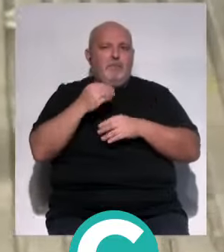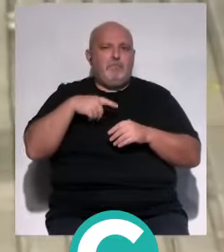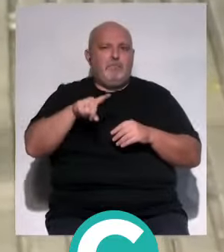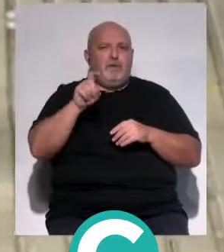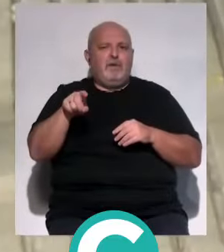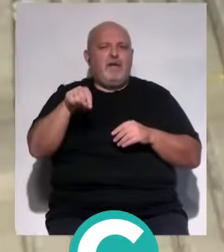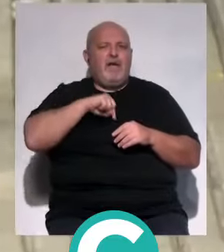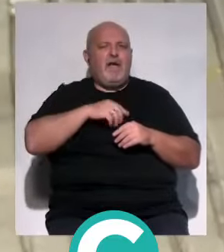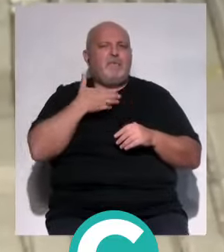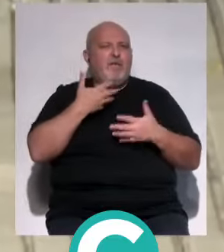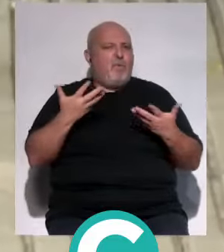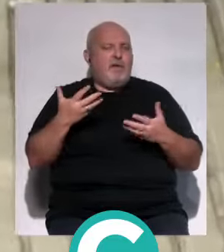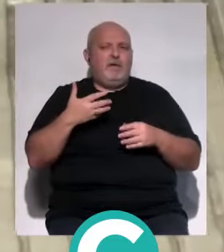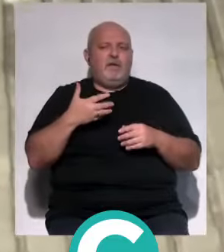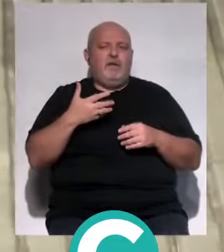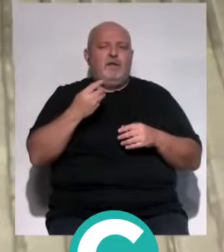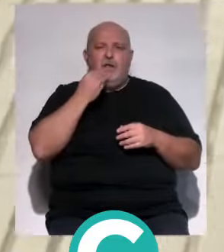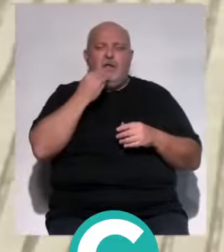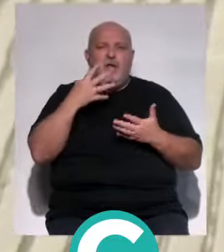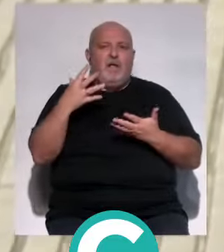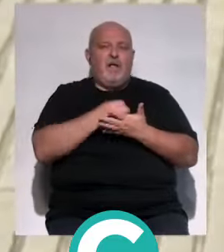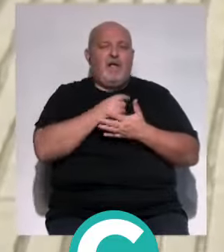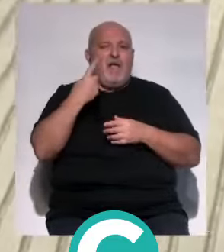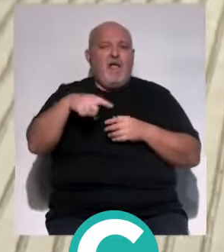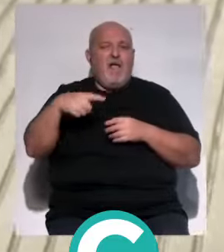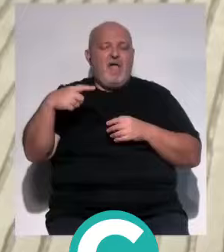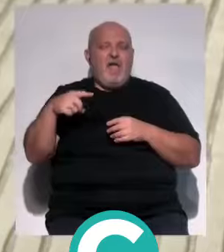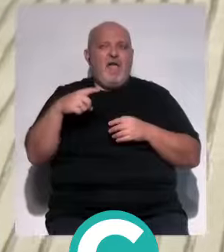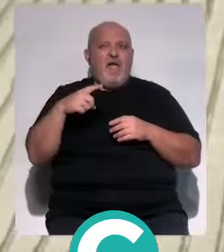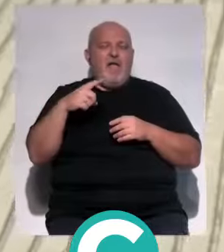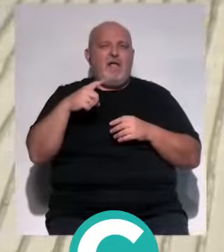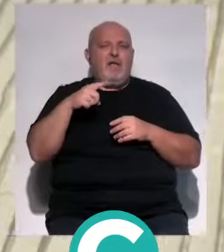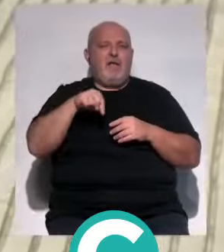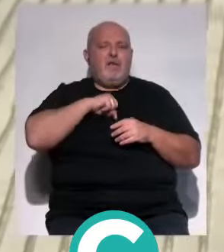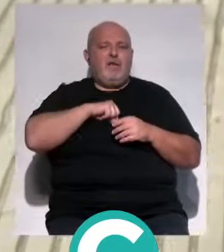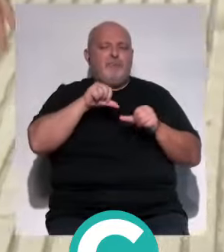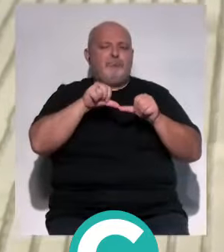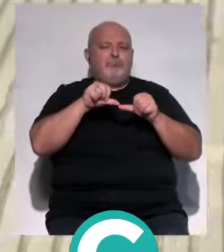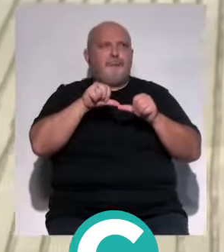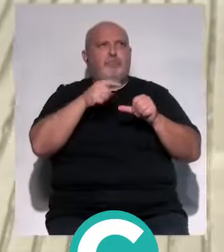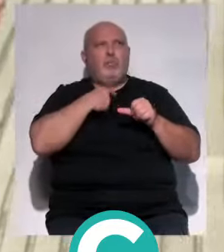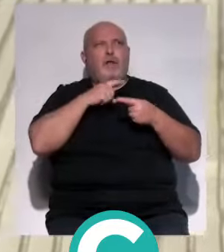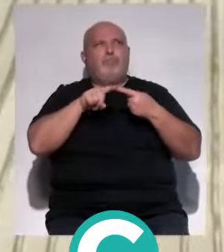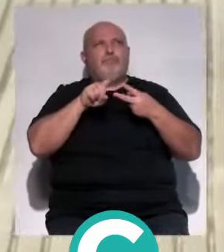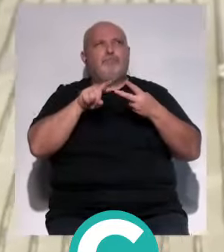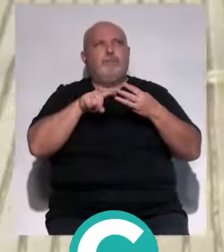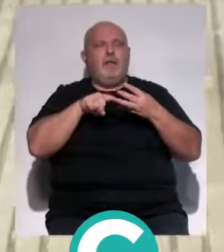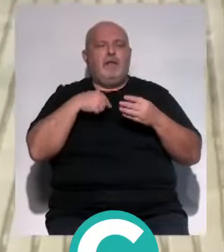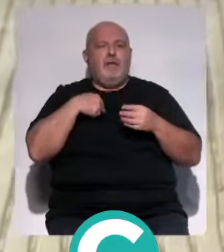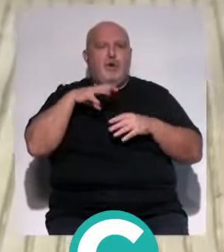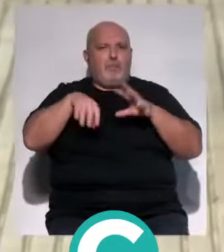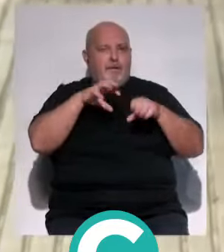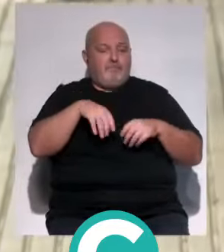¿qué te apetece? Y yo le decía, mamá, de todos los alimentos que existen en la naturaleza, haz tu listado hoy con lo que te apetece que vamos a